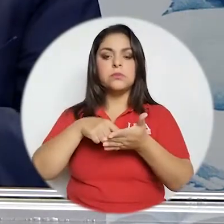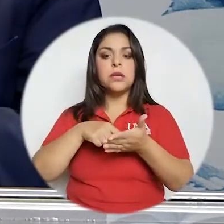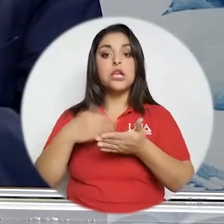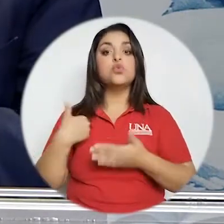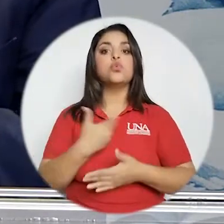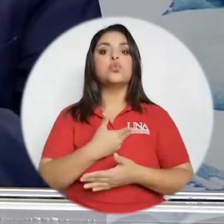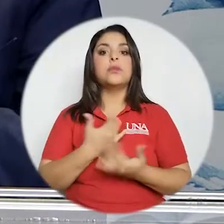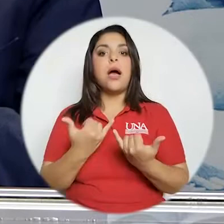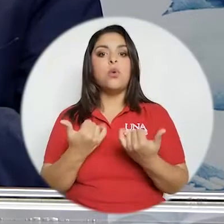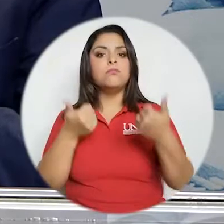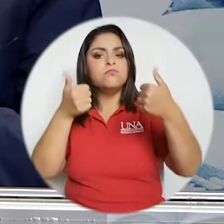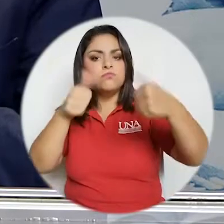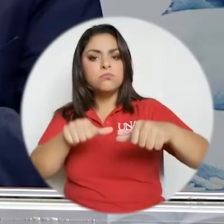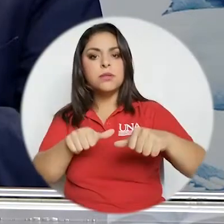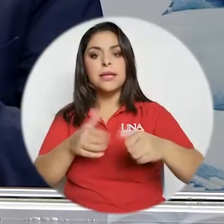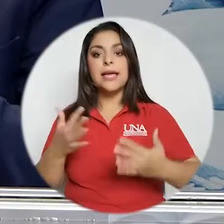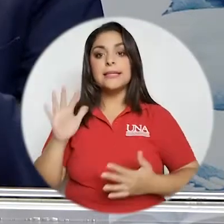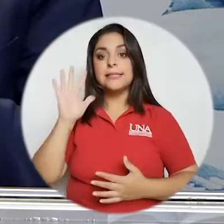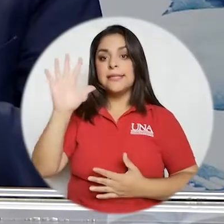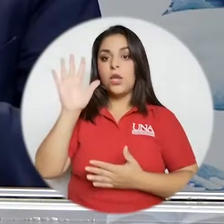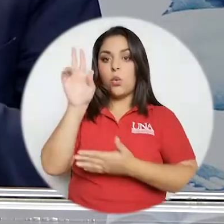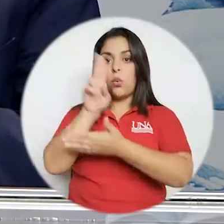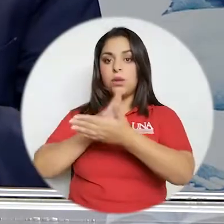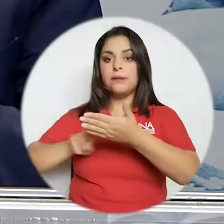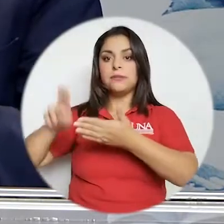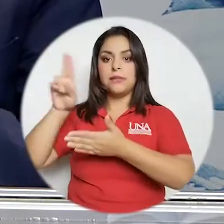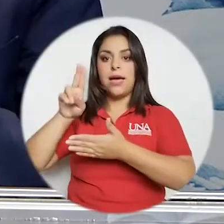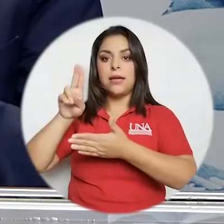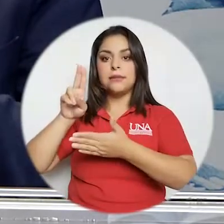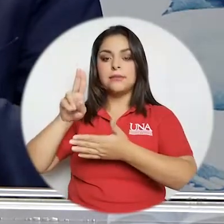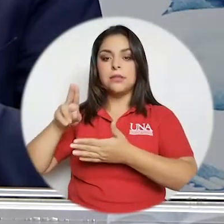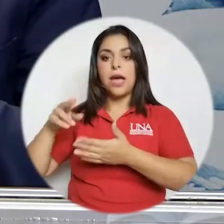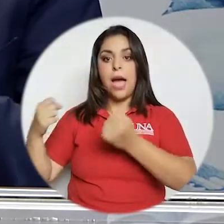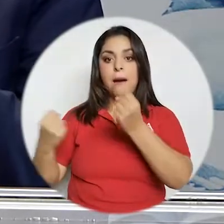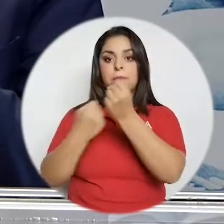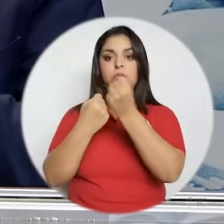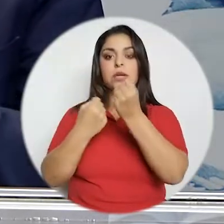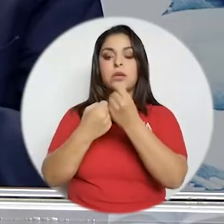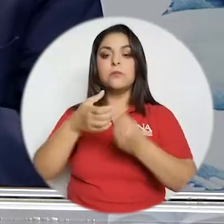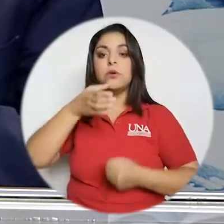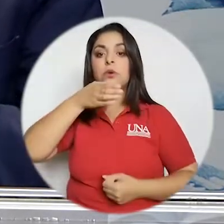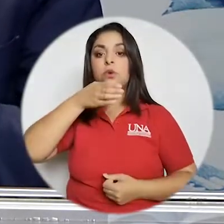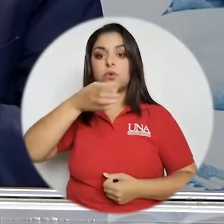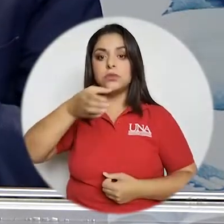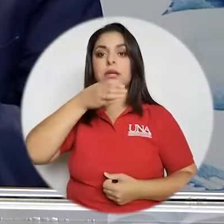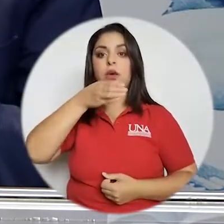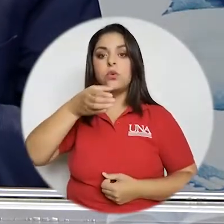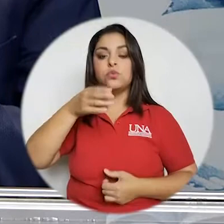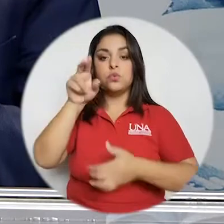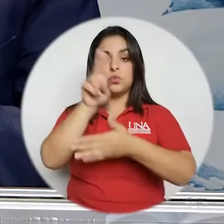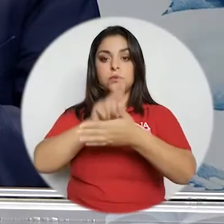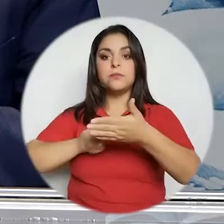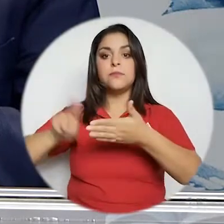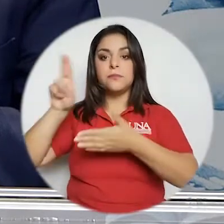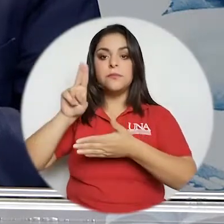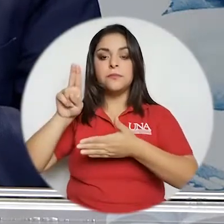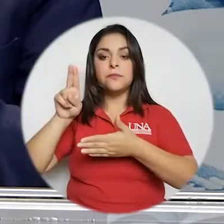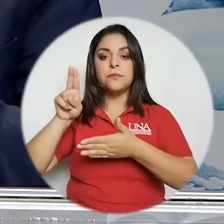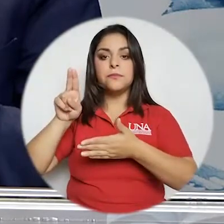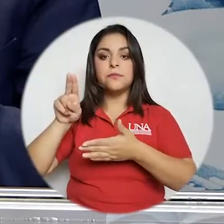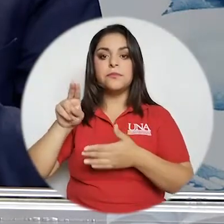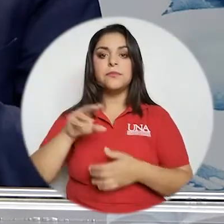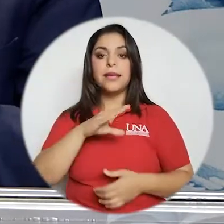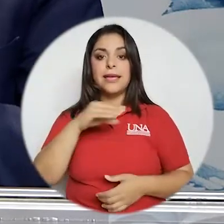más bien hemos generado un acuerdo que desde las cinco universidades inclusive apoyados por el consejo por los consejos